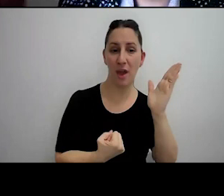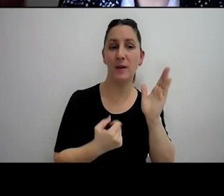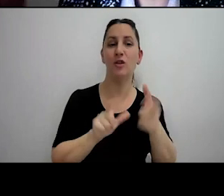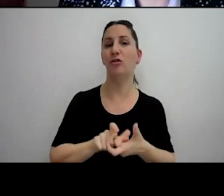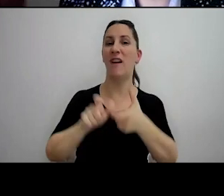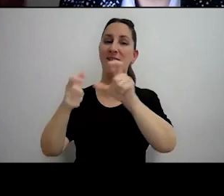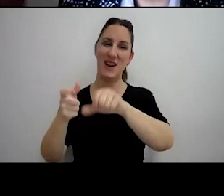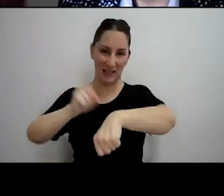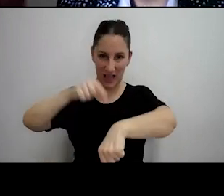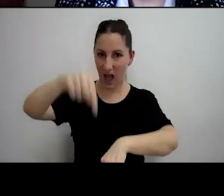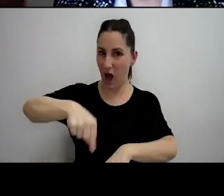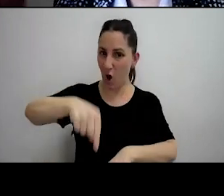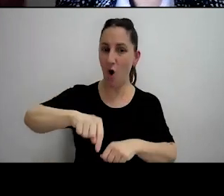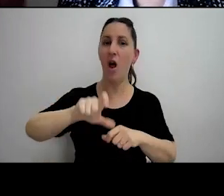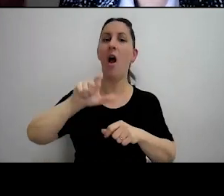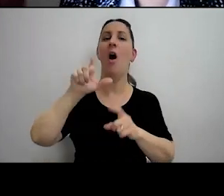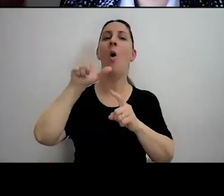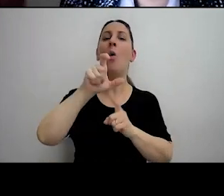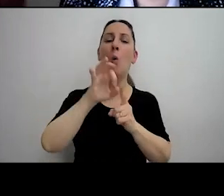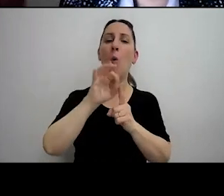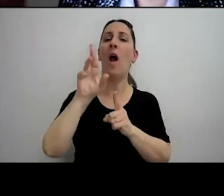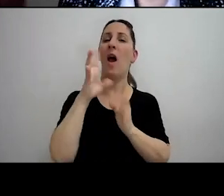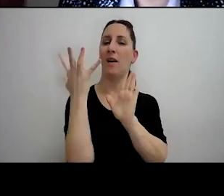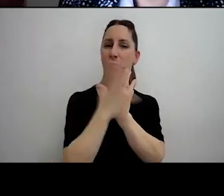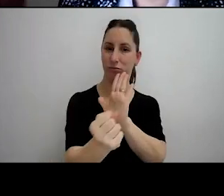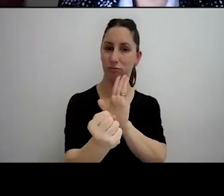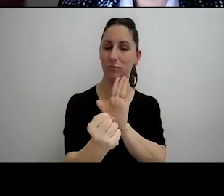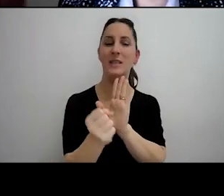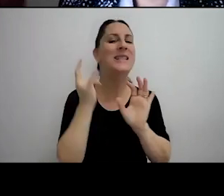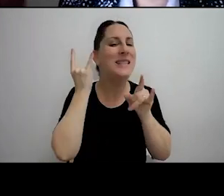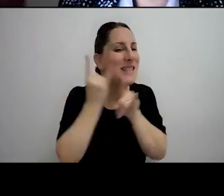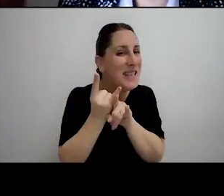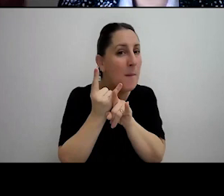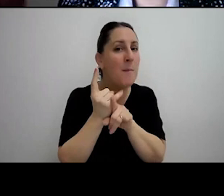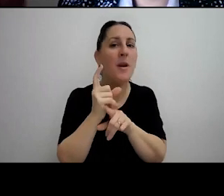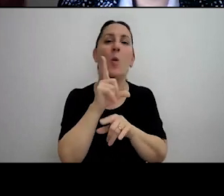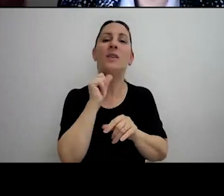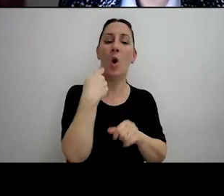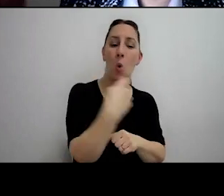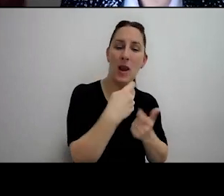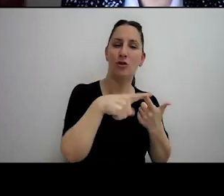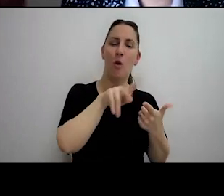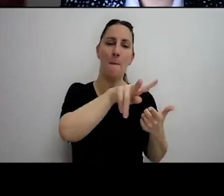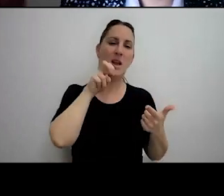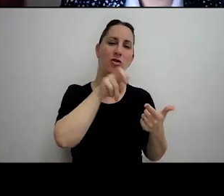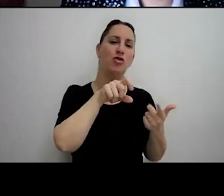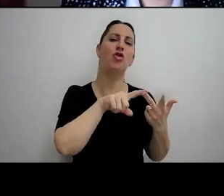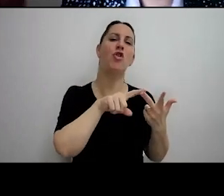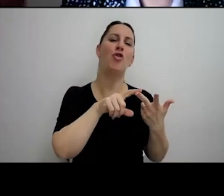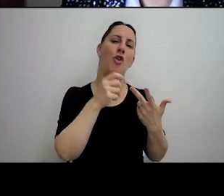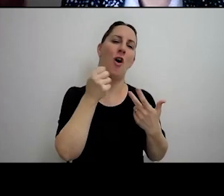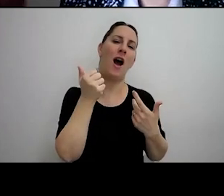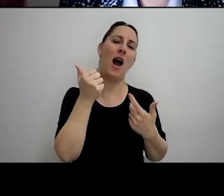inmediatas con código QR asociado siempre a la cuenta de jubilación pensión o asignación